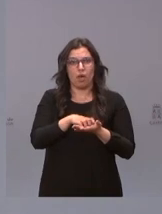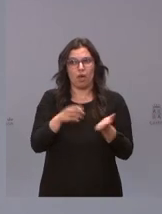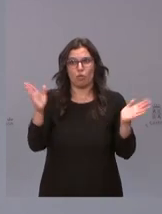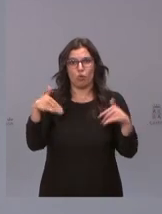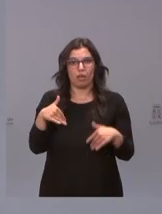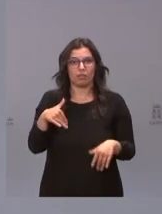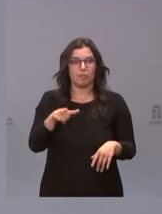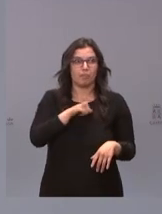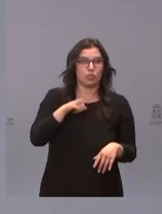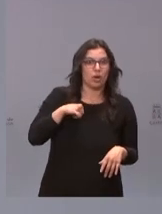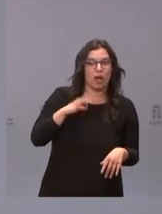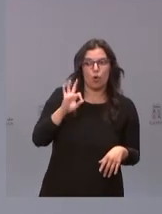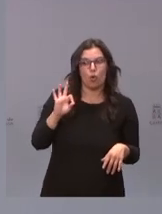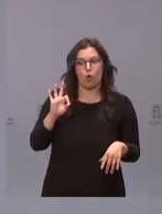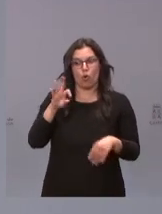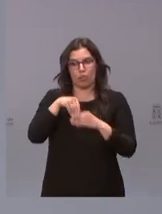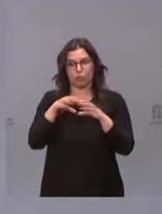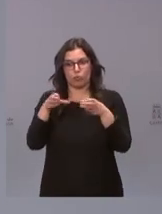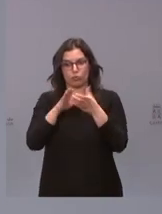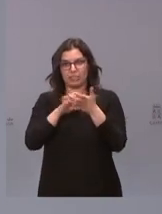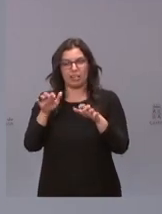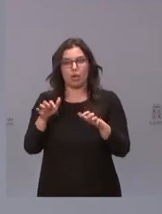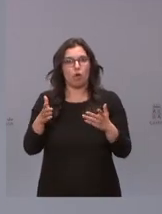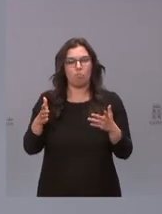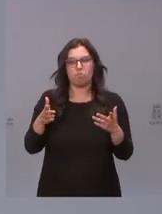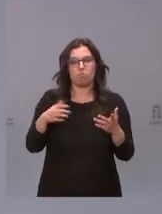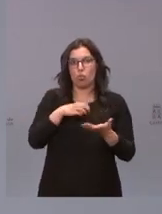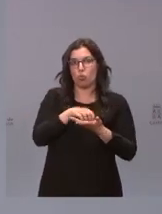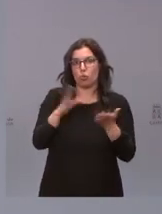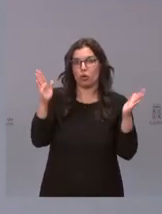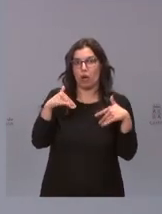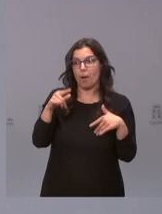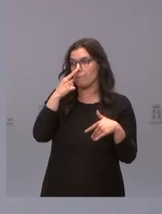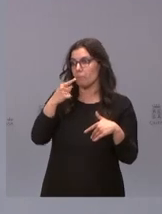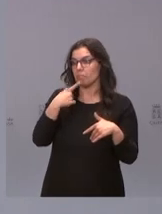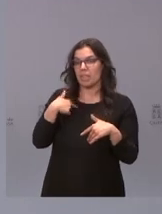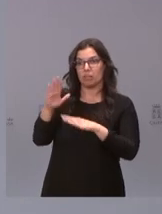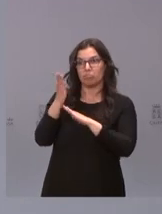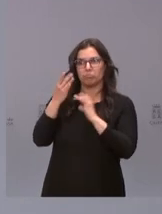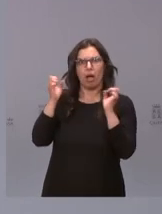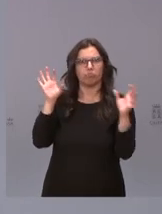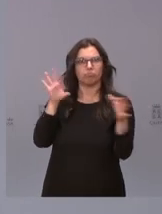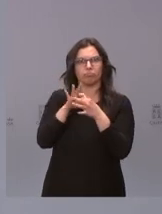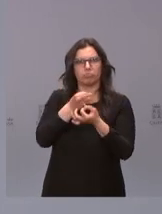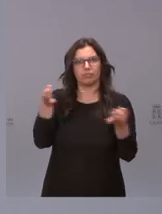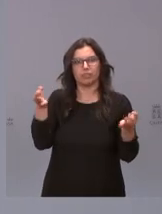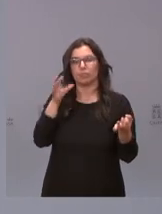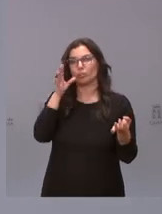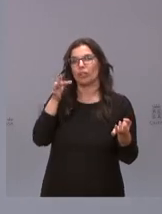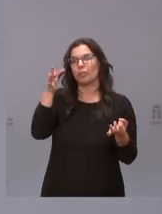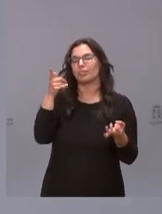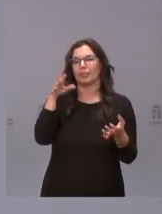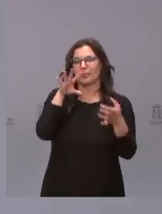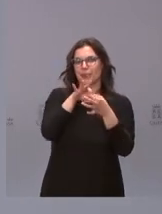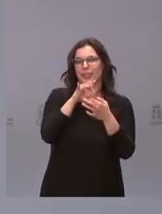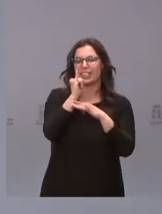ni como Junta de Castilla y León además encajaba perfectamente en una de las líneas que tenía el Instituto de Competitividad